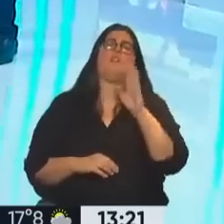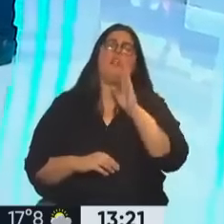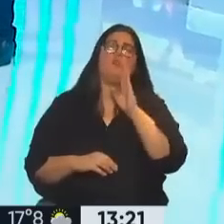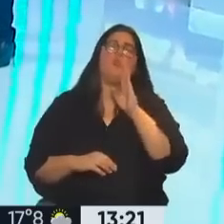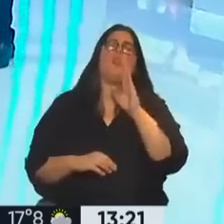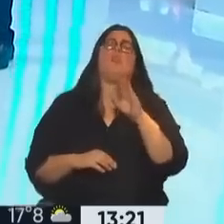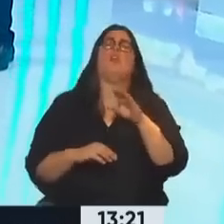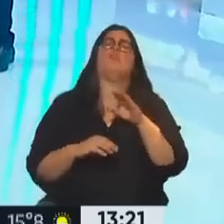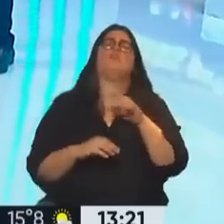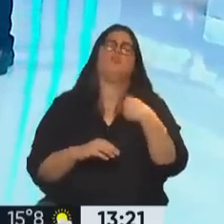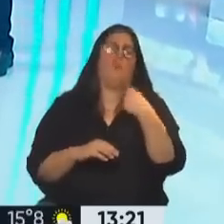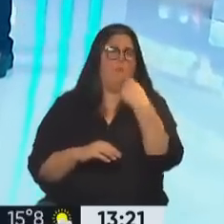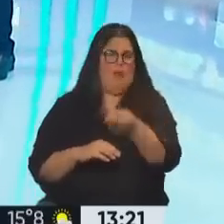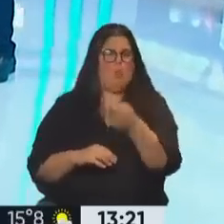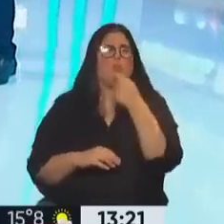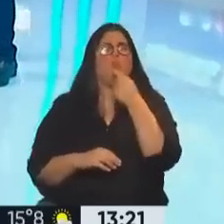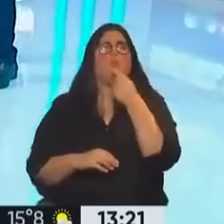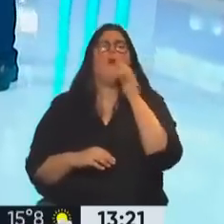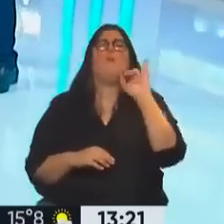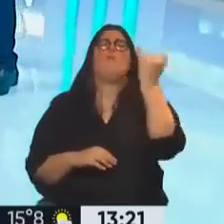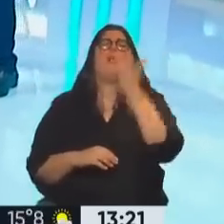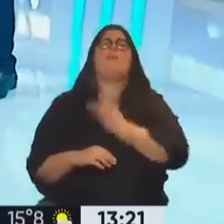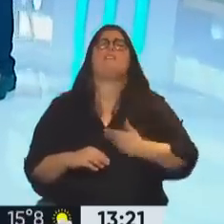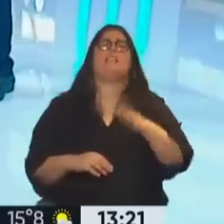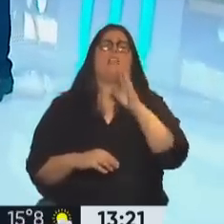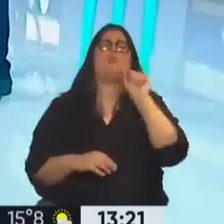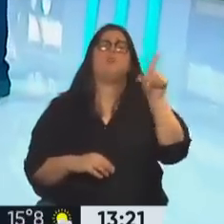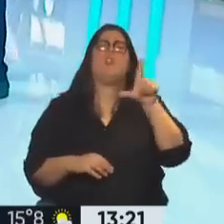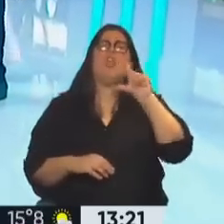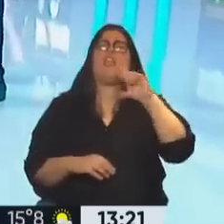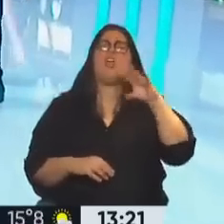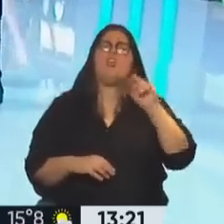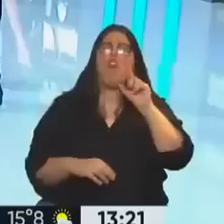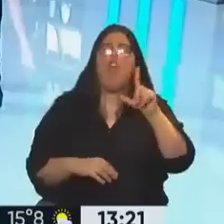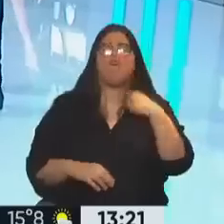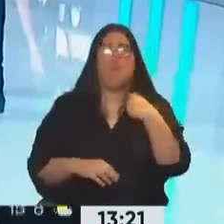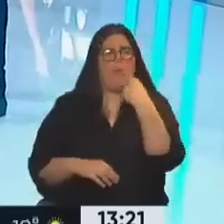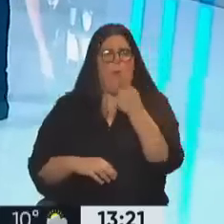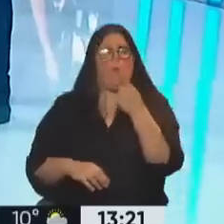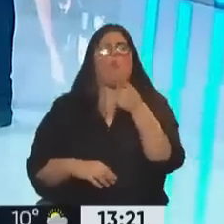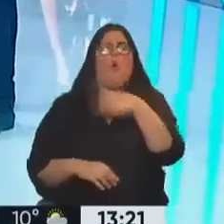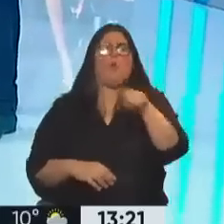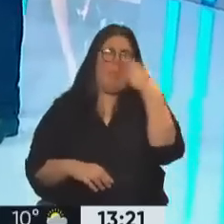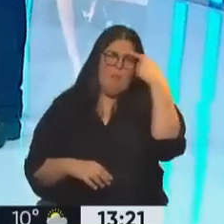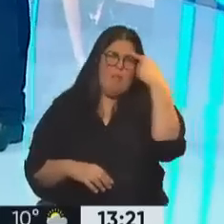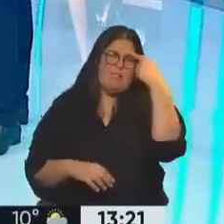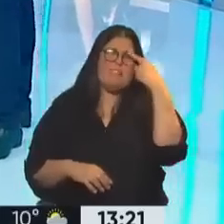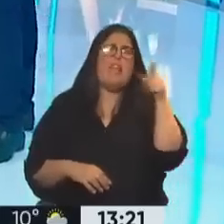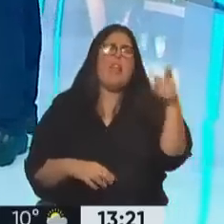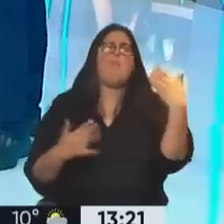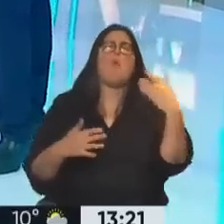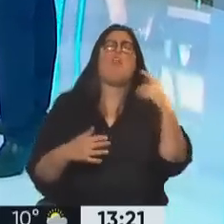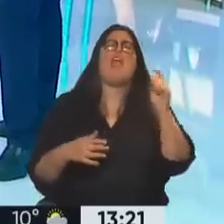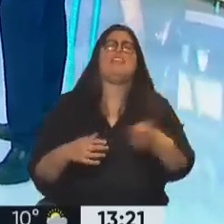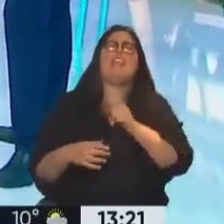Yo le pregunto, Abraham Lincoln, que ahora es considerado el mejor presidente de la historia de Estados Unidos, ¿Hubiera podido abolir la esclavitud con el aplauso de los esclavistas? Por